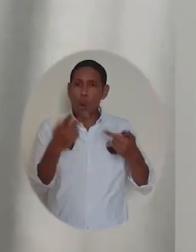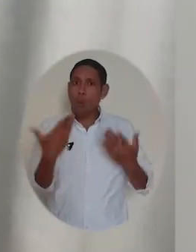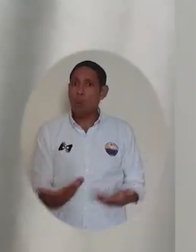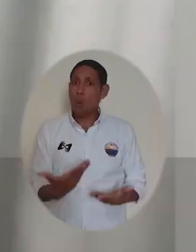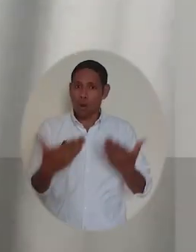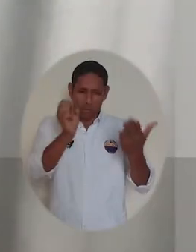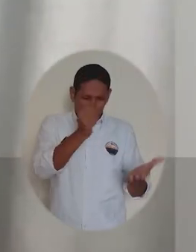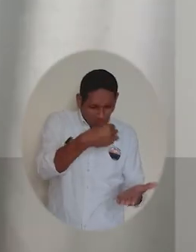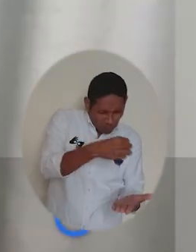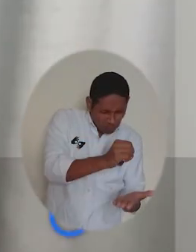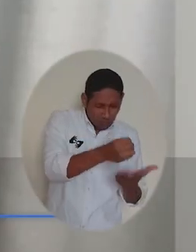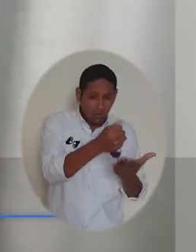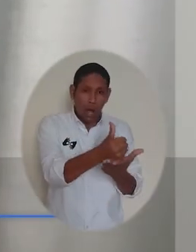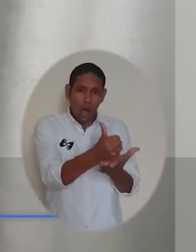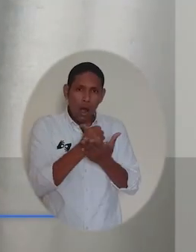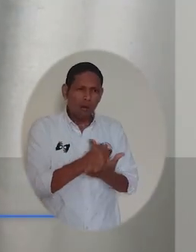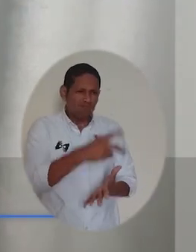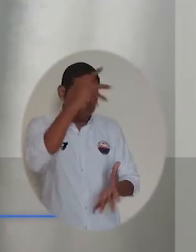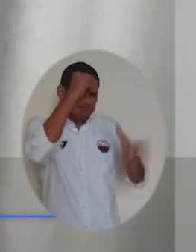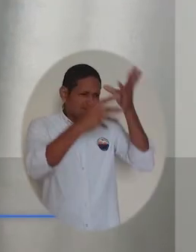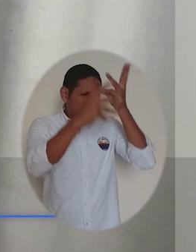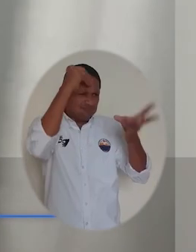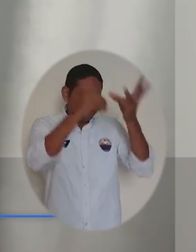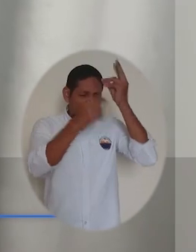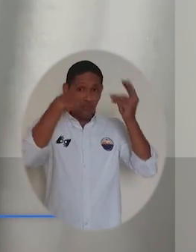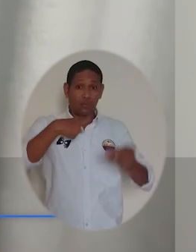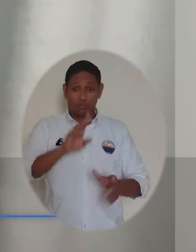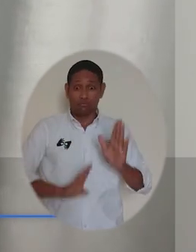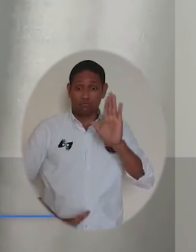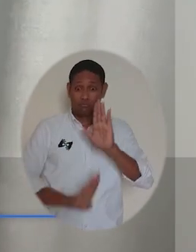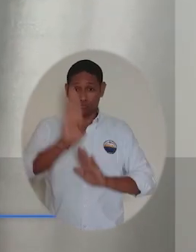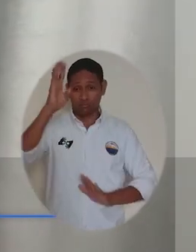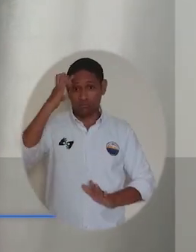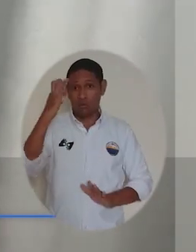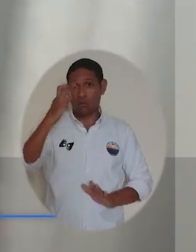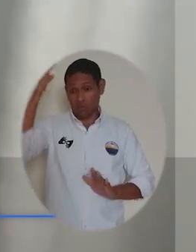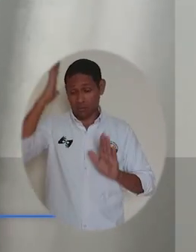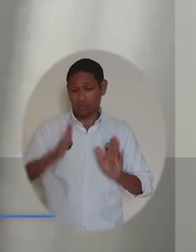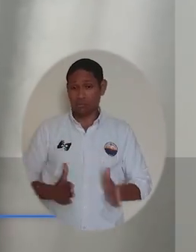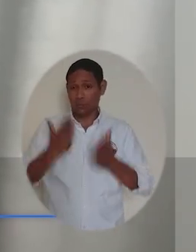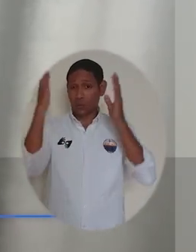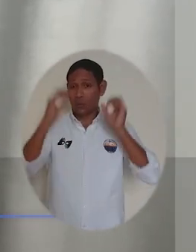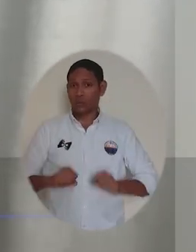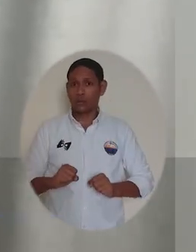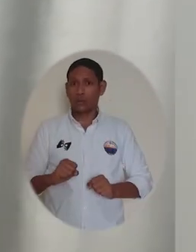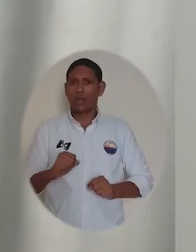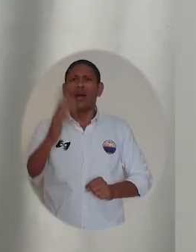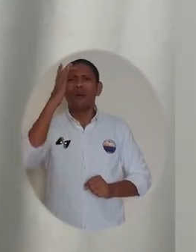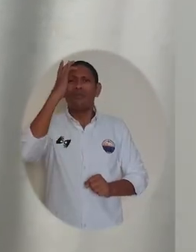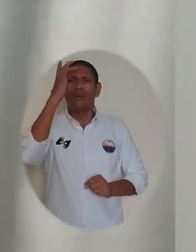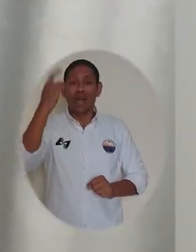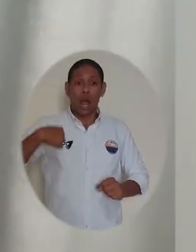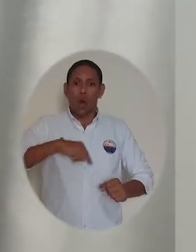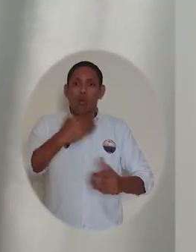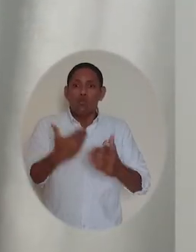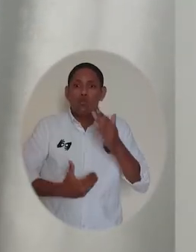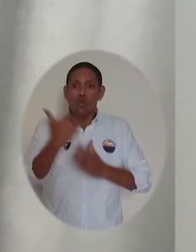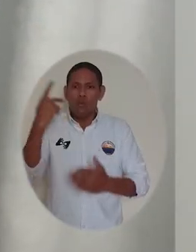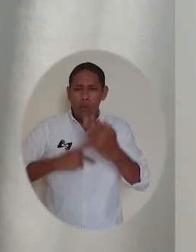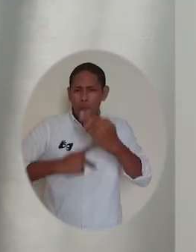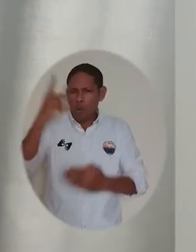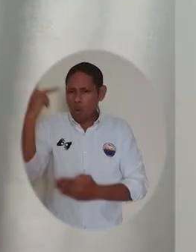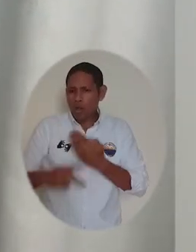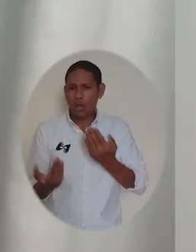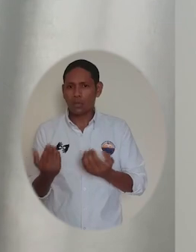va a ser un factor muy importante para nuestro desarrollo estudiantil y nuestro crecimiento profesional, porque nos va a